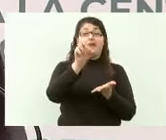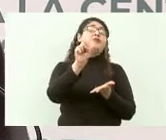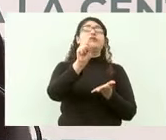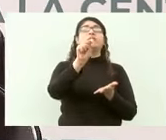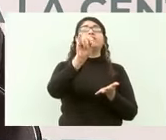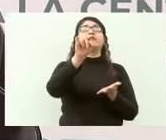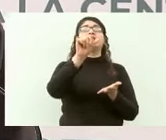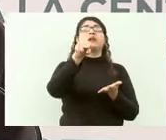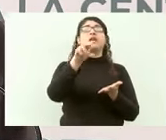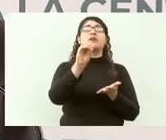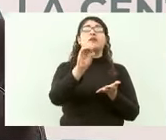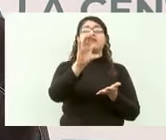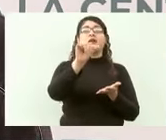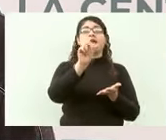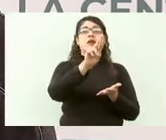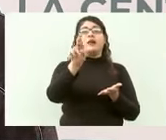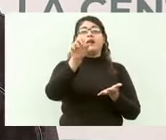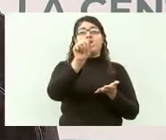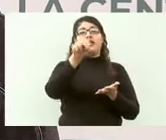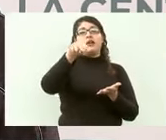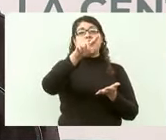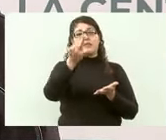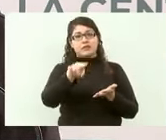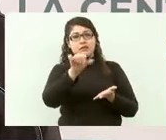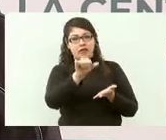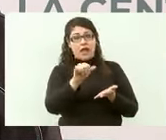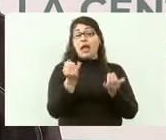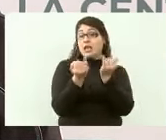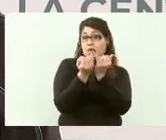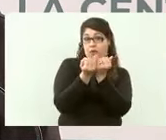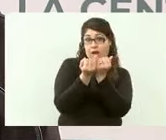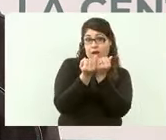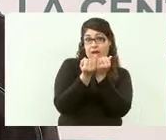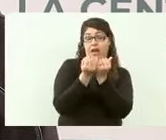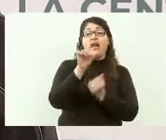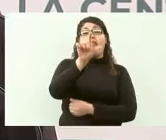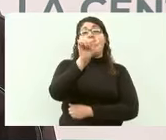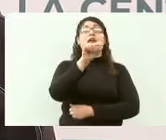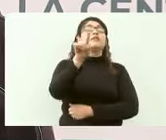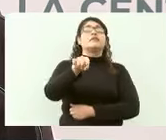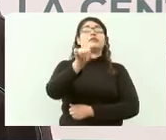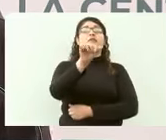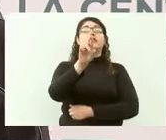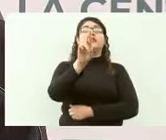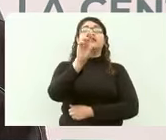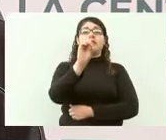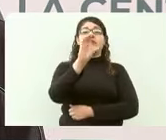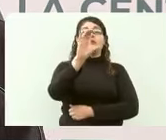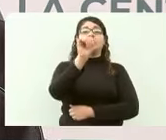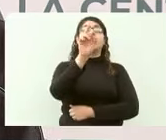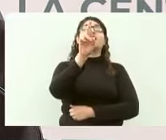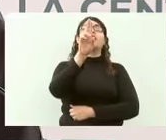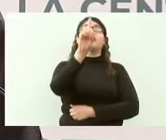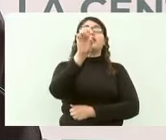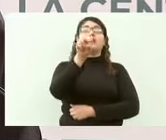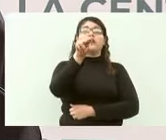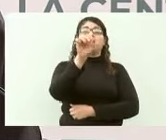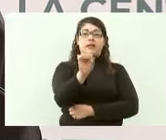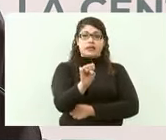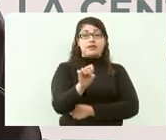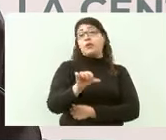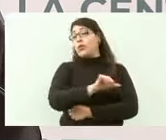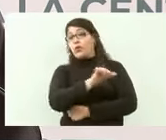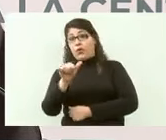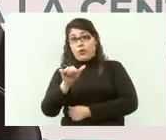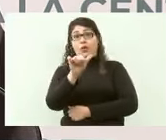y la política de Adolfo López Mateos mucho gusto de estar aquí